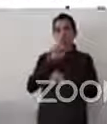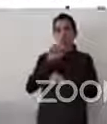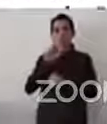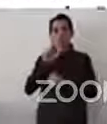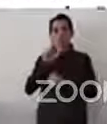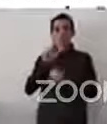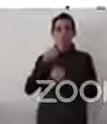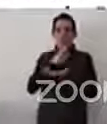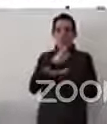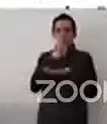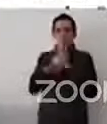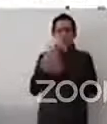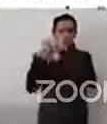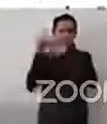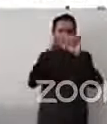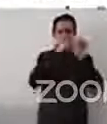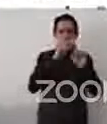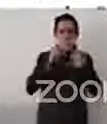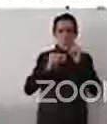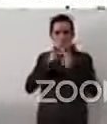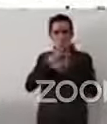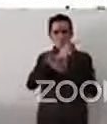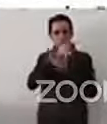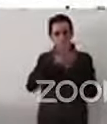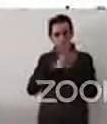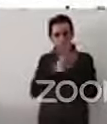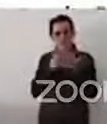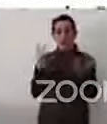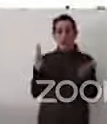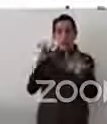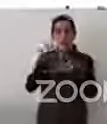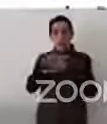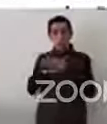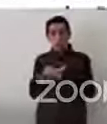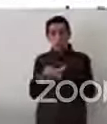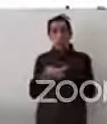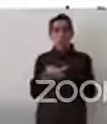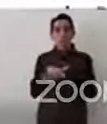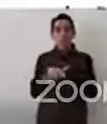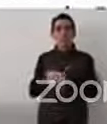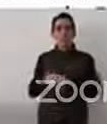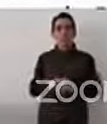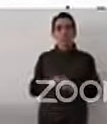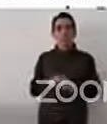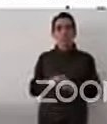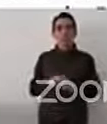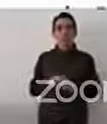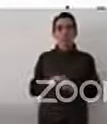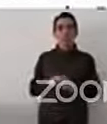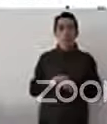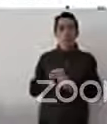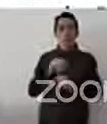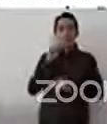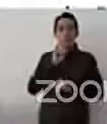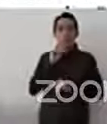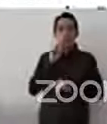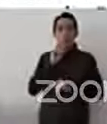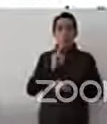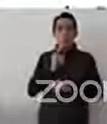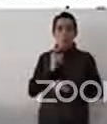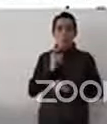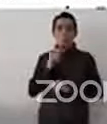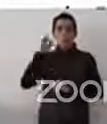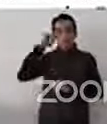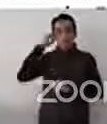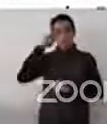de este programa. Y Olga Montúfar, que es una lideresa indígena mexicana con discapacidad, hace parte del mismo.